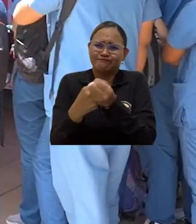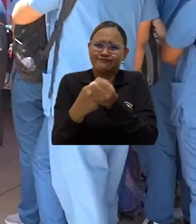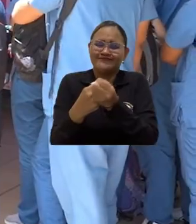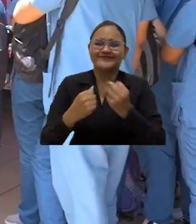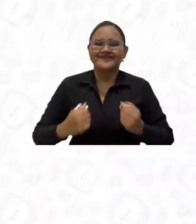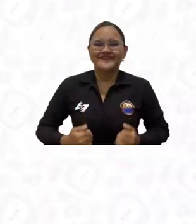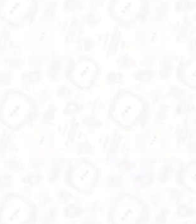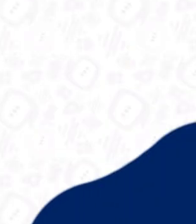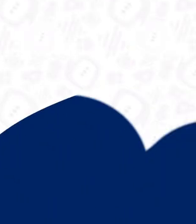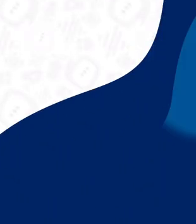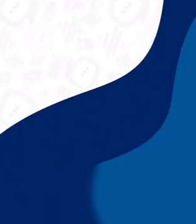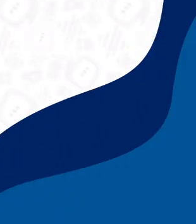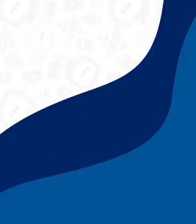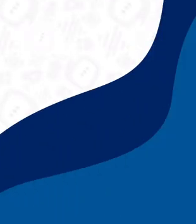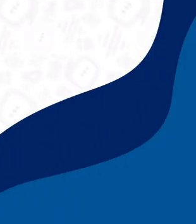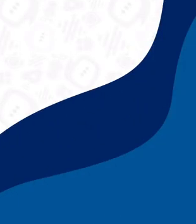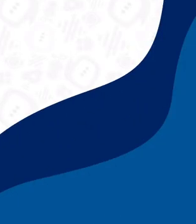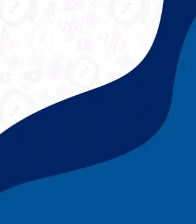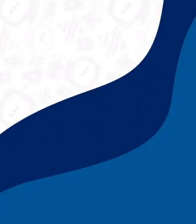departamento.